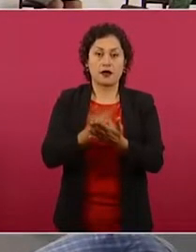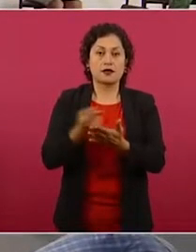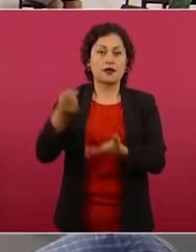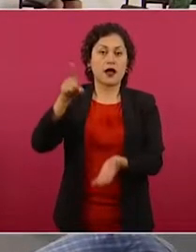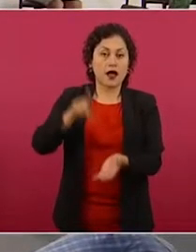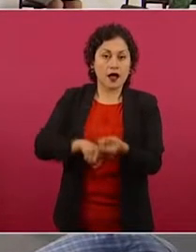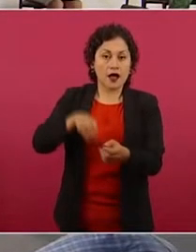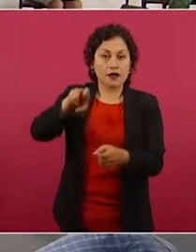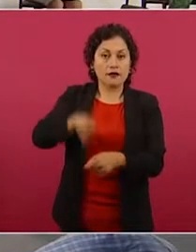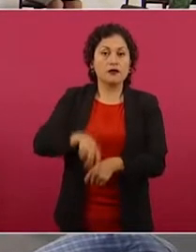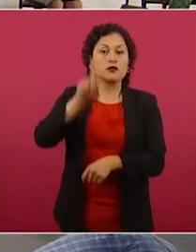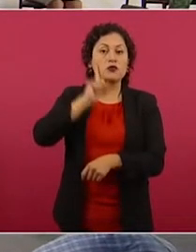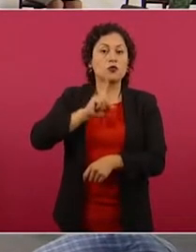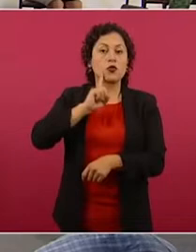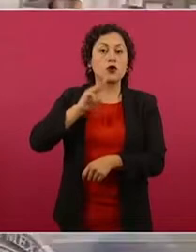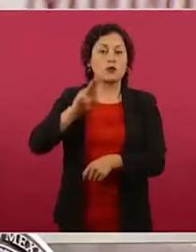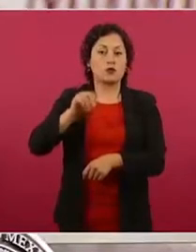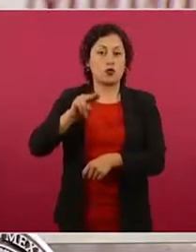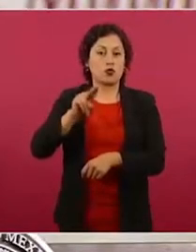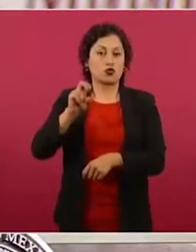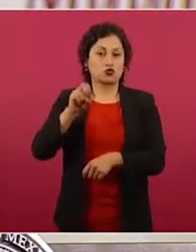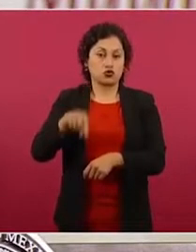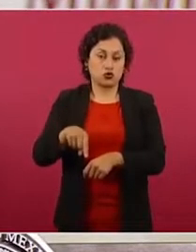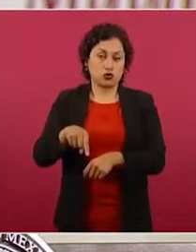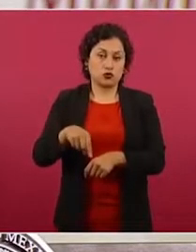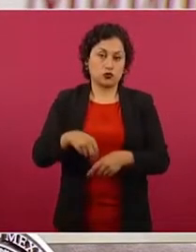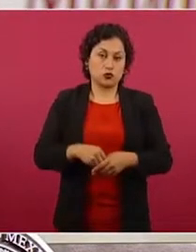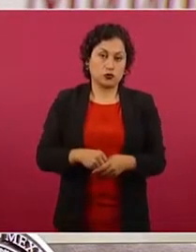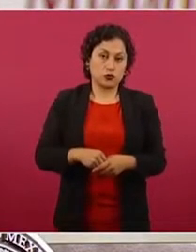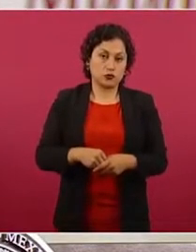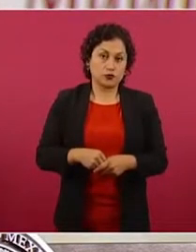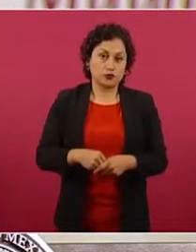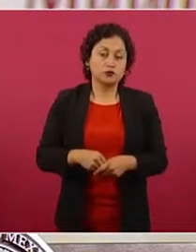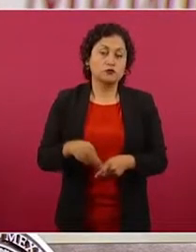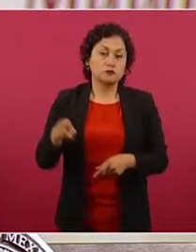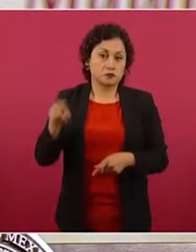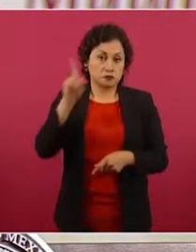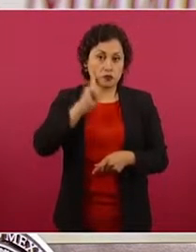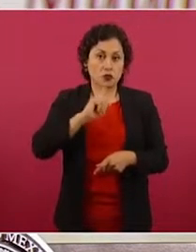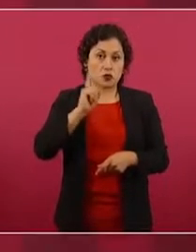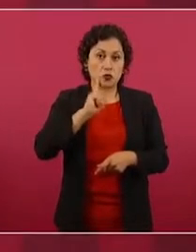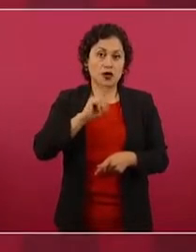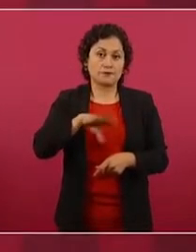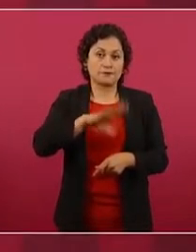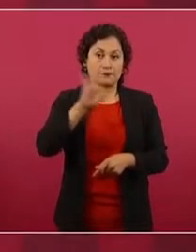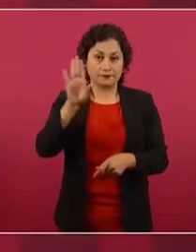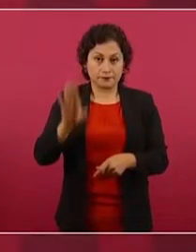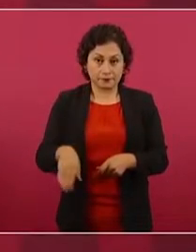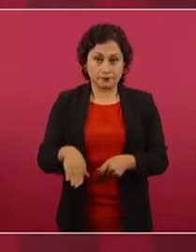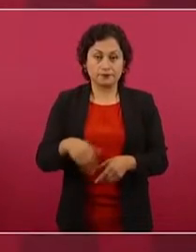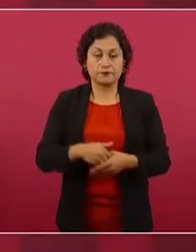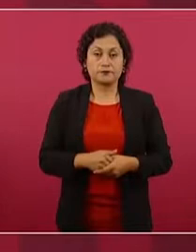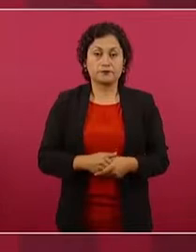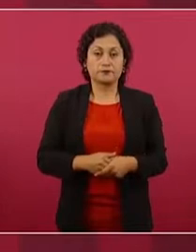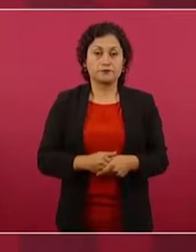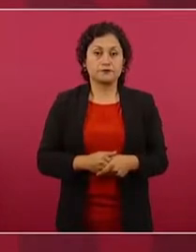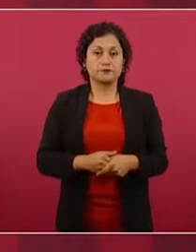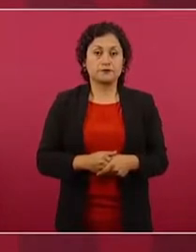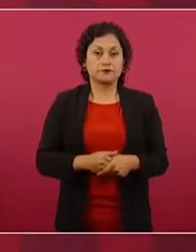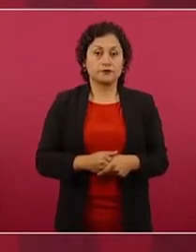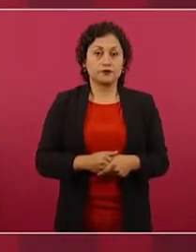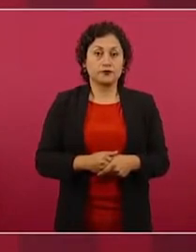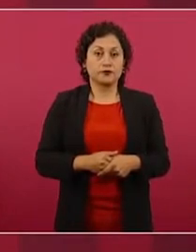Pérez, perdiendo la vida prácticamente al momento, respetando la